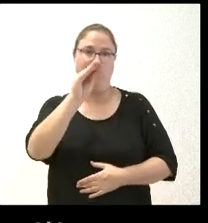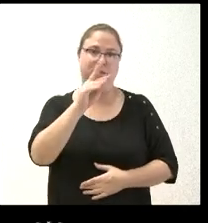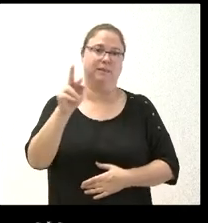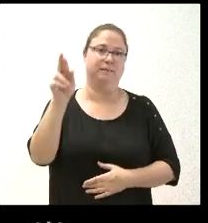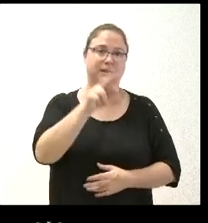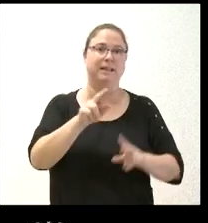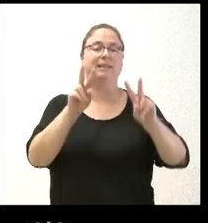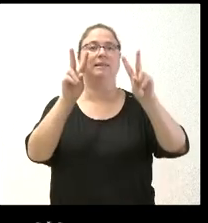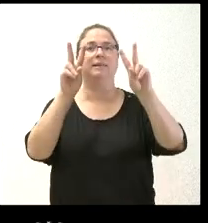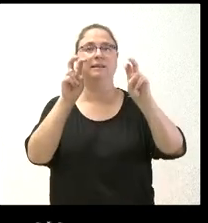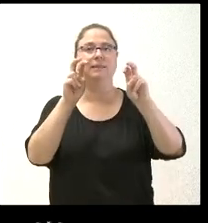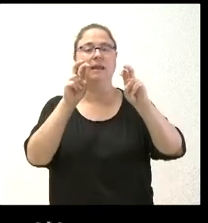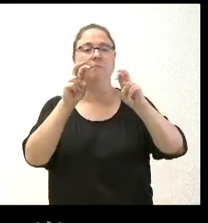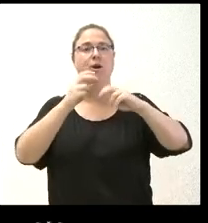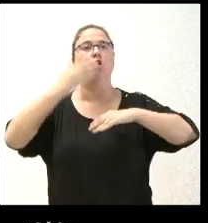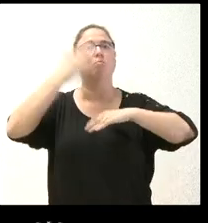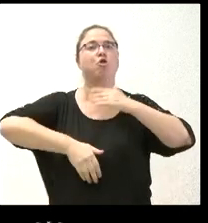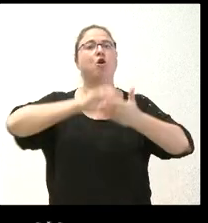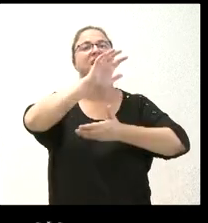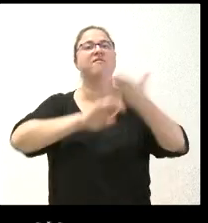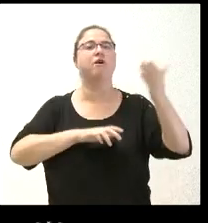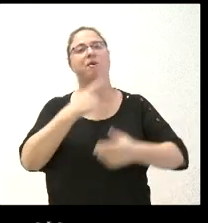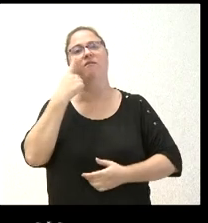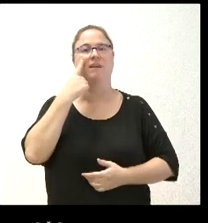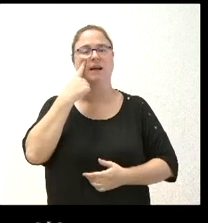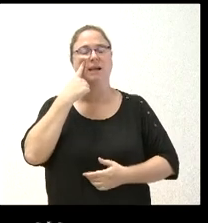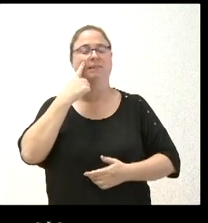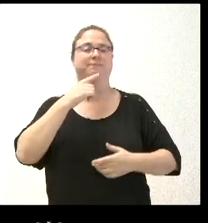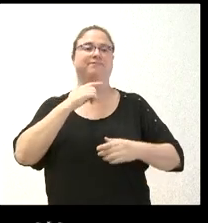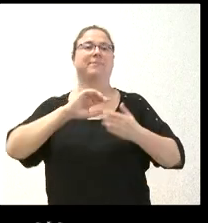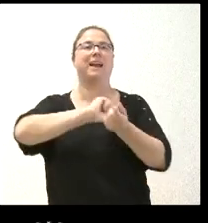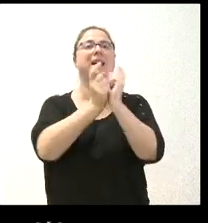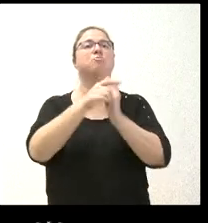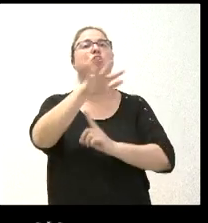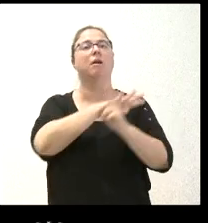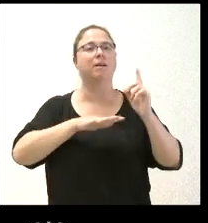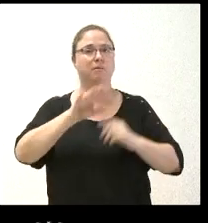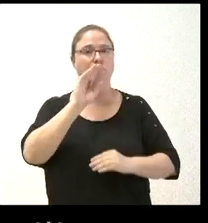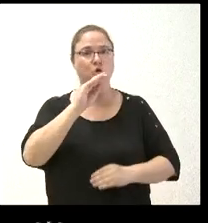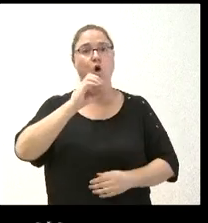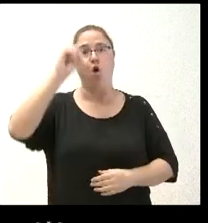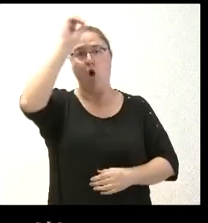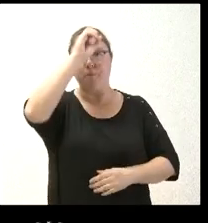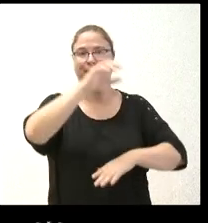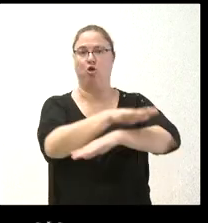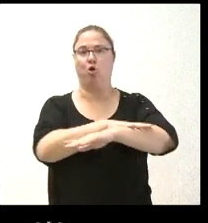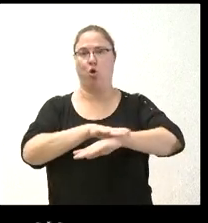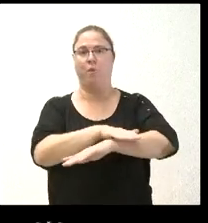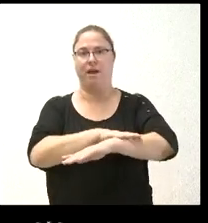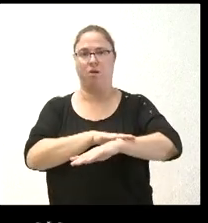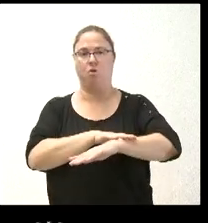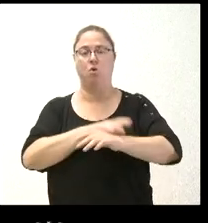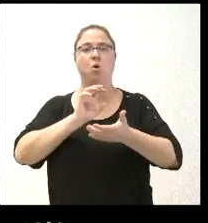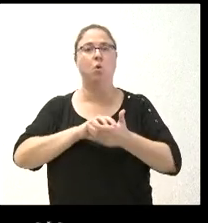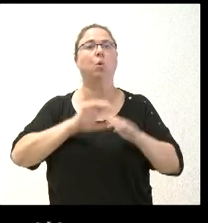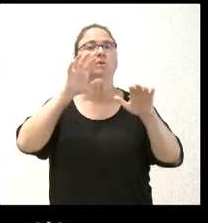asunto del bloqueo del informe de fiscalización de la estrategia de cambio climático es la opinión del gobierno de la